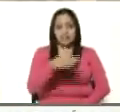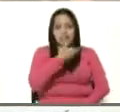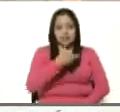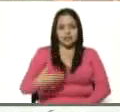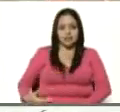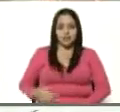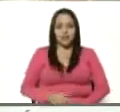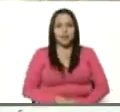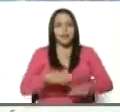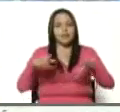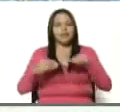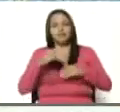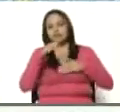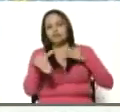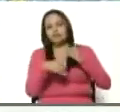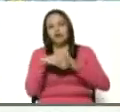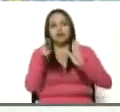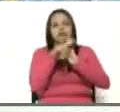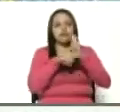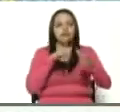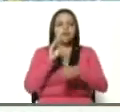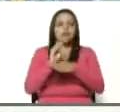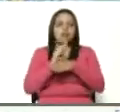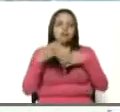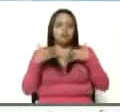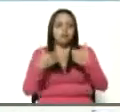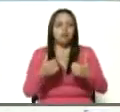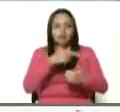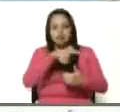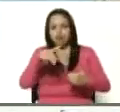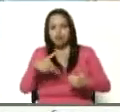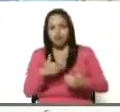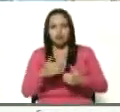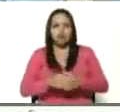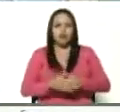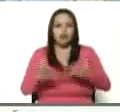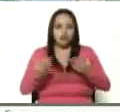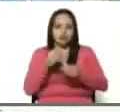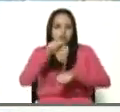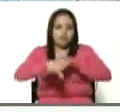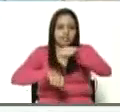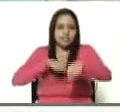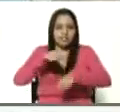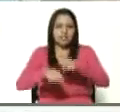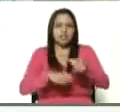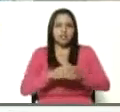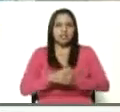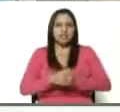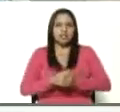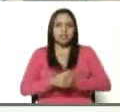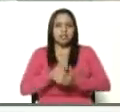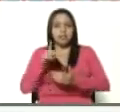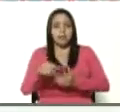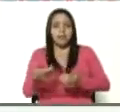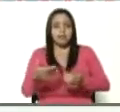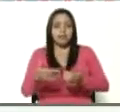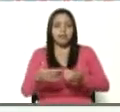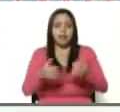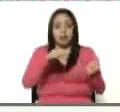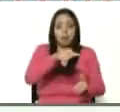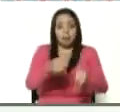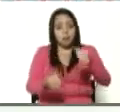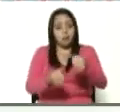cumpliendo con todas las medidas de bioseguridad, nosotros con nuestras bicicletas, con nuestro camión de la caravana de las sardinas,